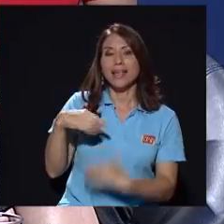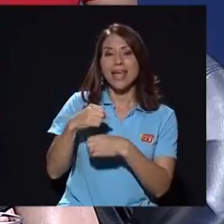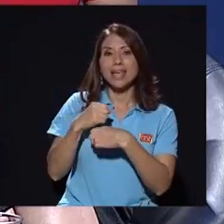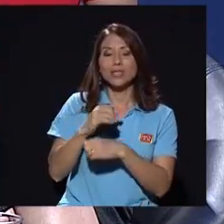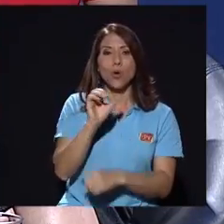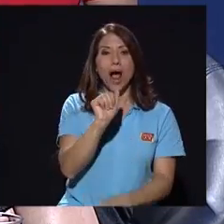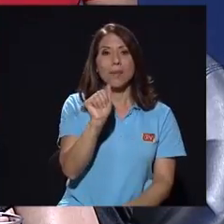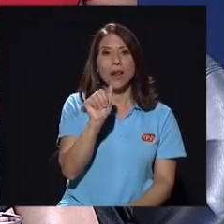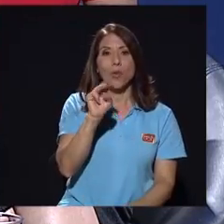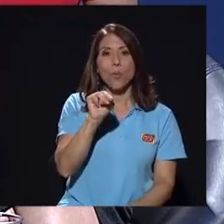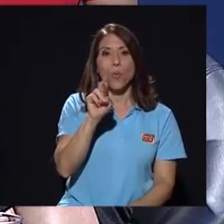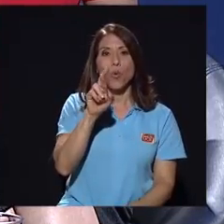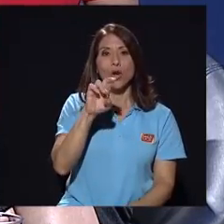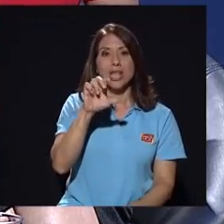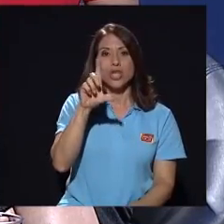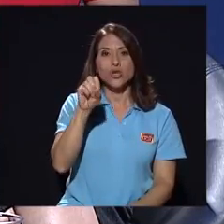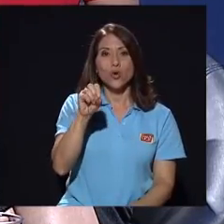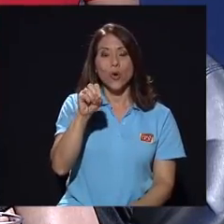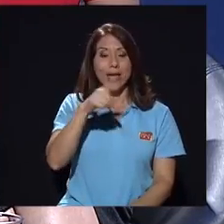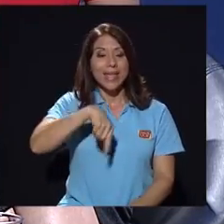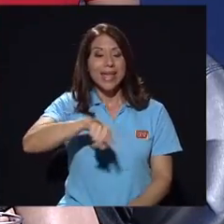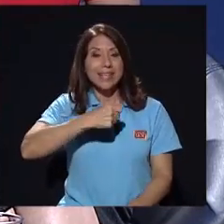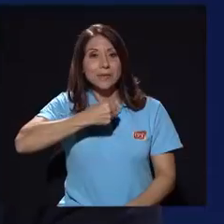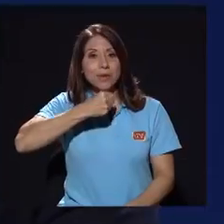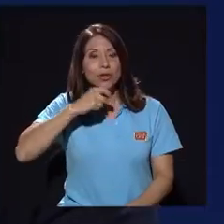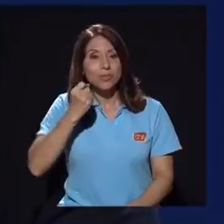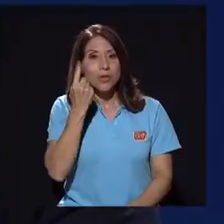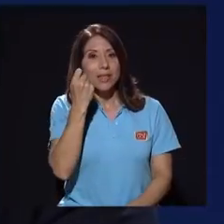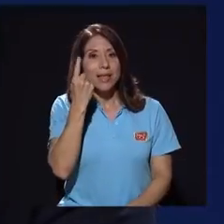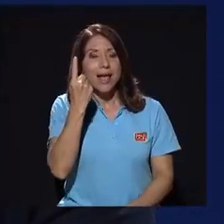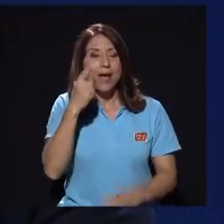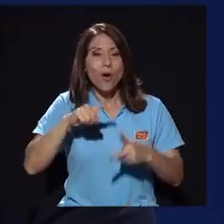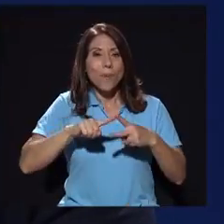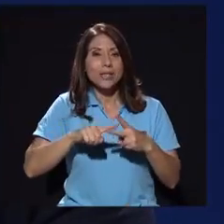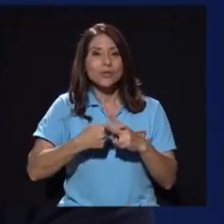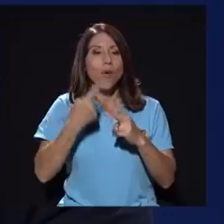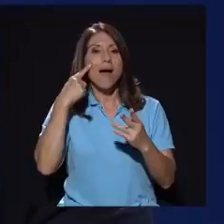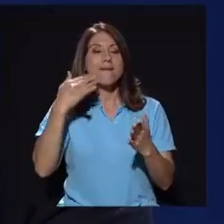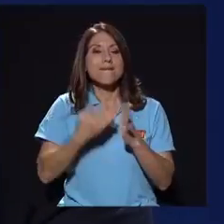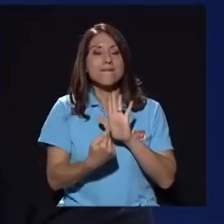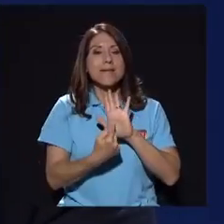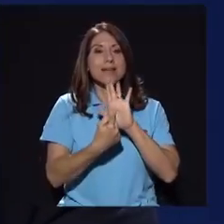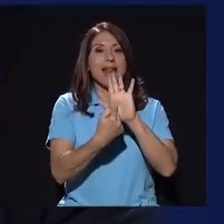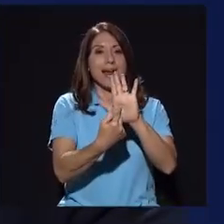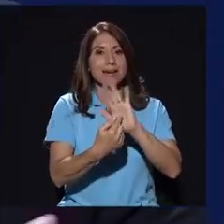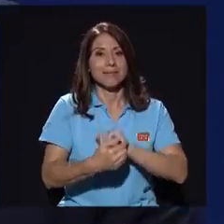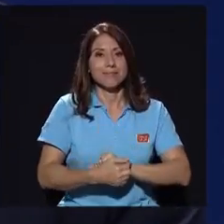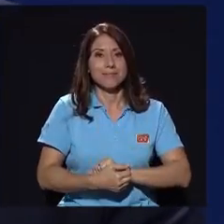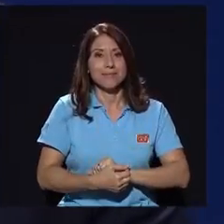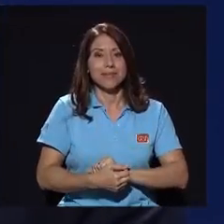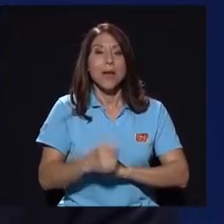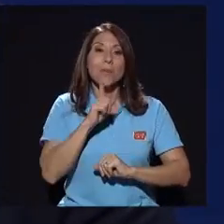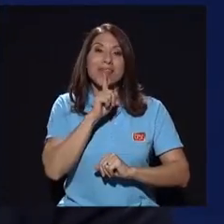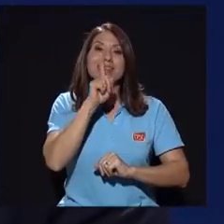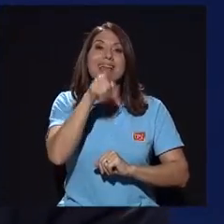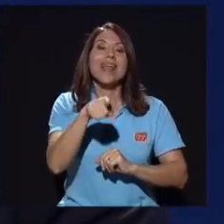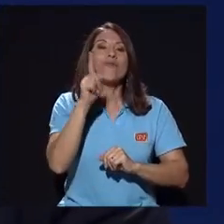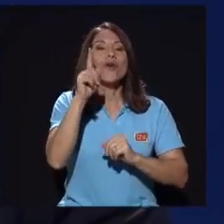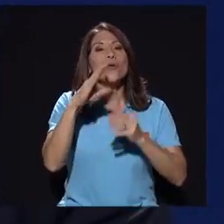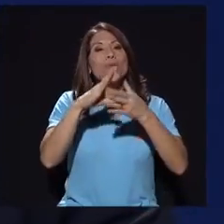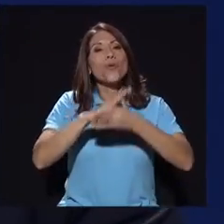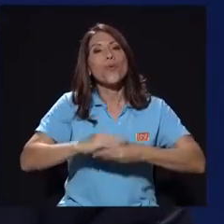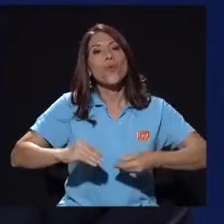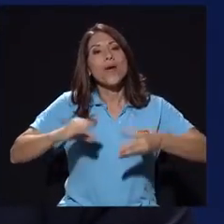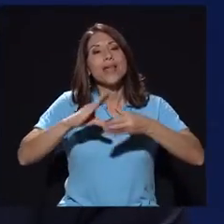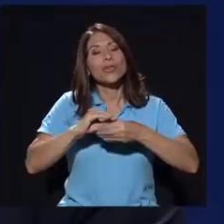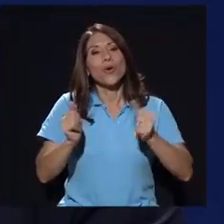que comenzó a revelar en periodismo interpretativo, porque fue en realidad un cuento con información,